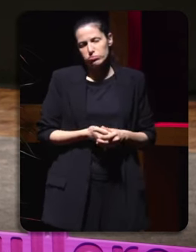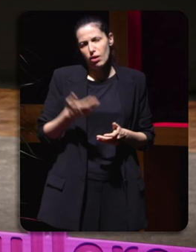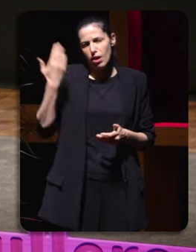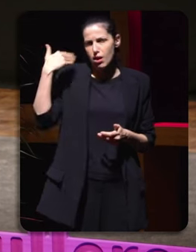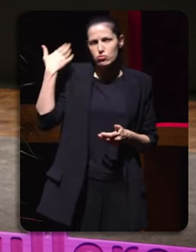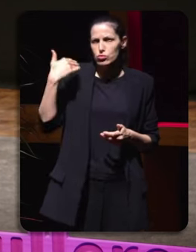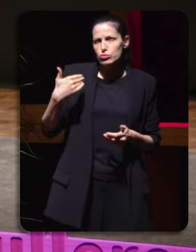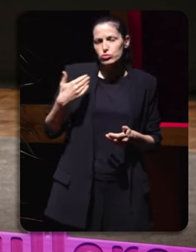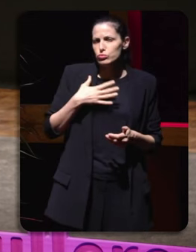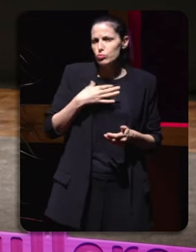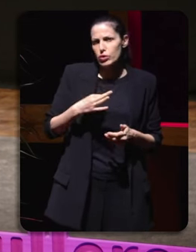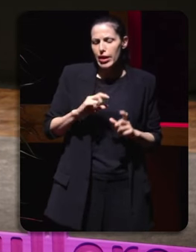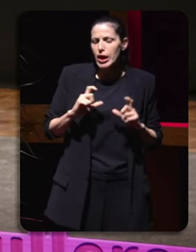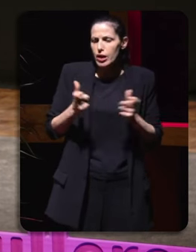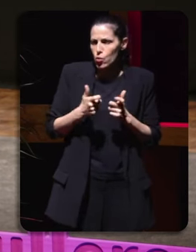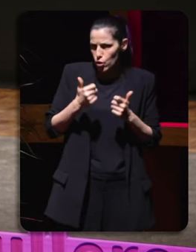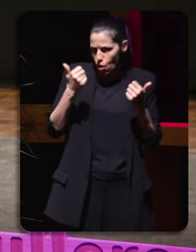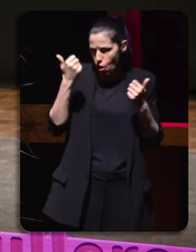tisoa o mellor nunha reunión de homens